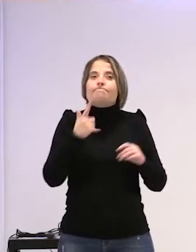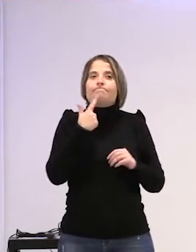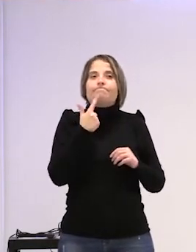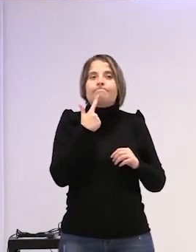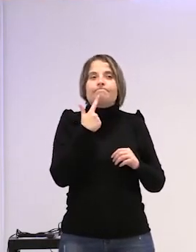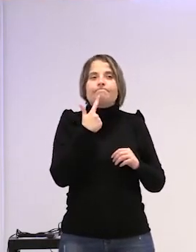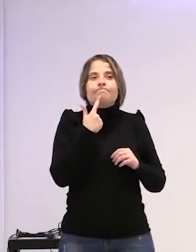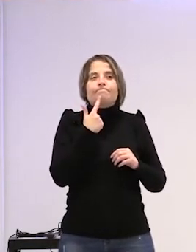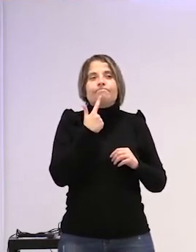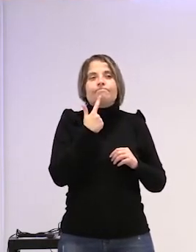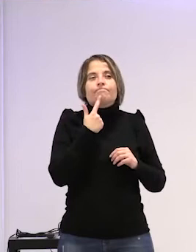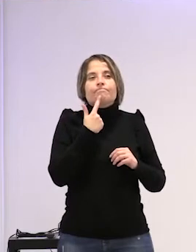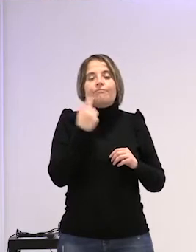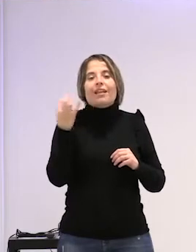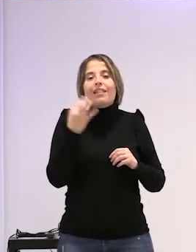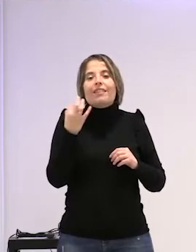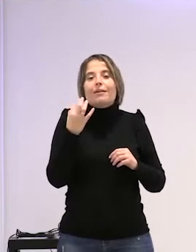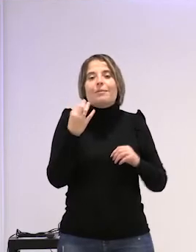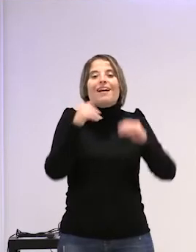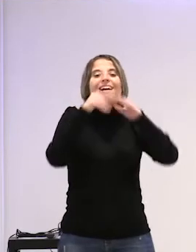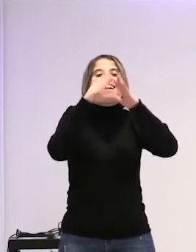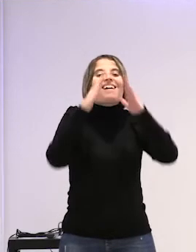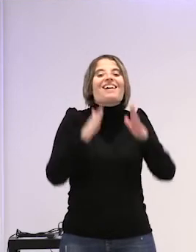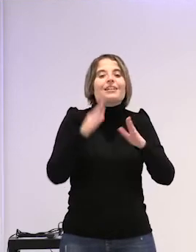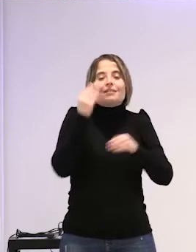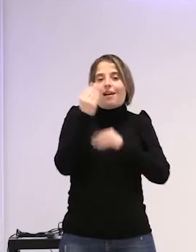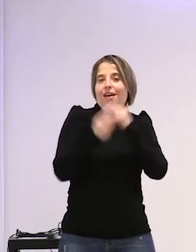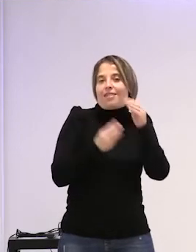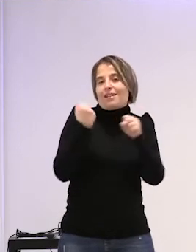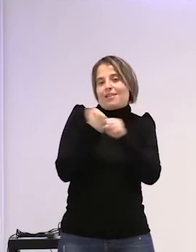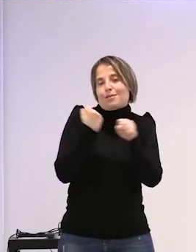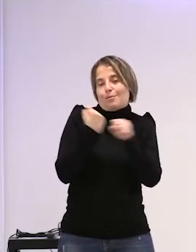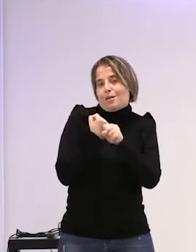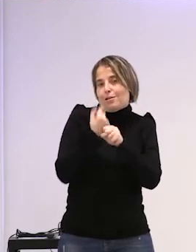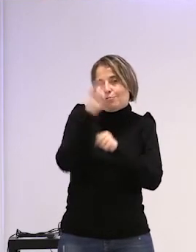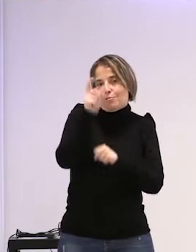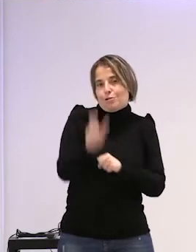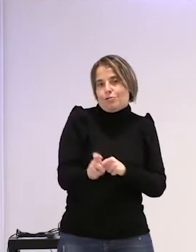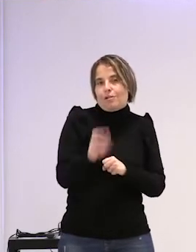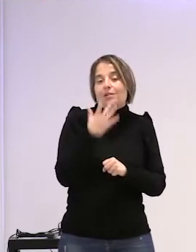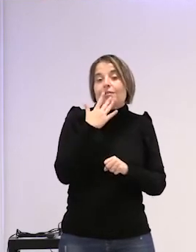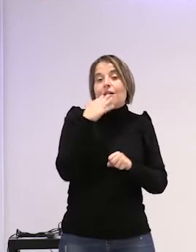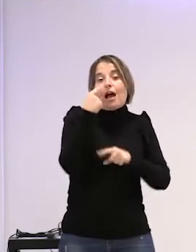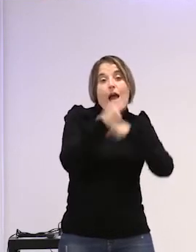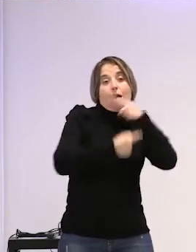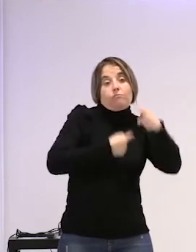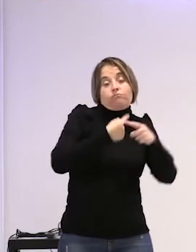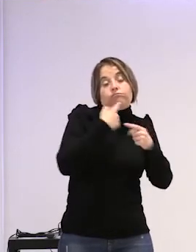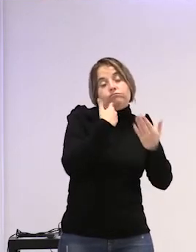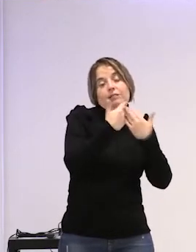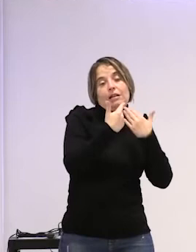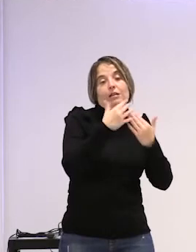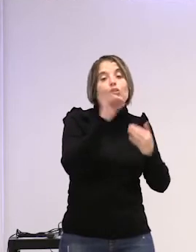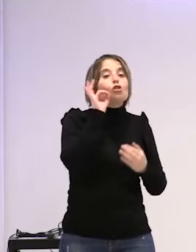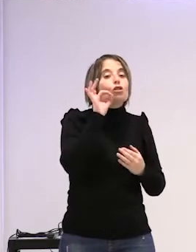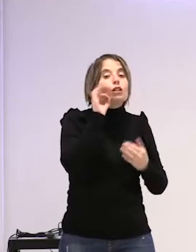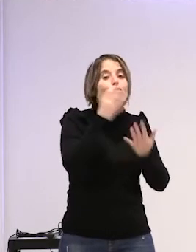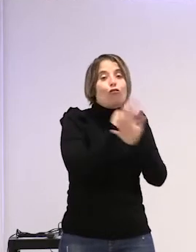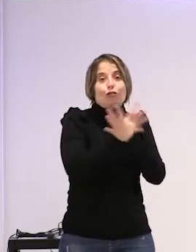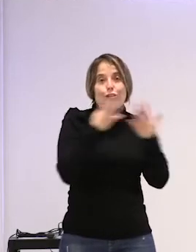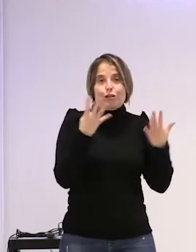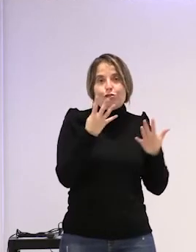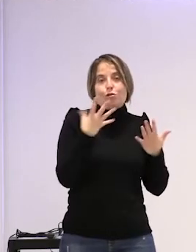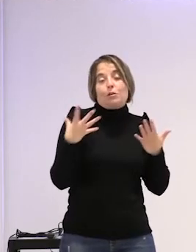tenía que ser el personal doméstico el que lo hiciera claro estamos hablando de las familias del siglo XIX que todas